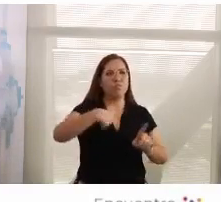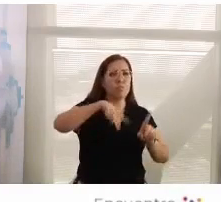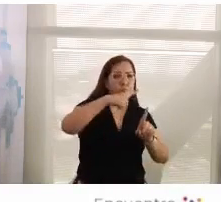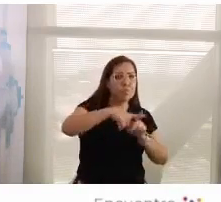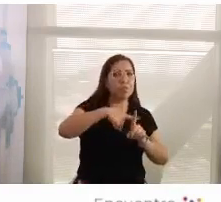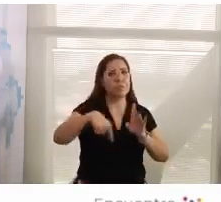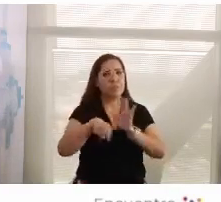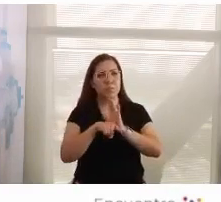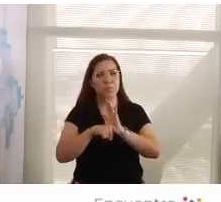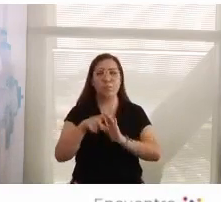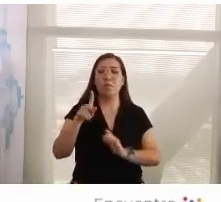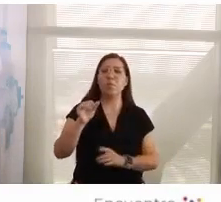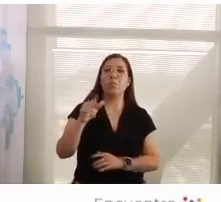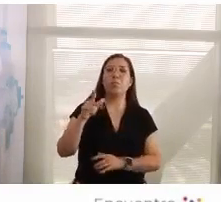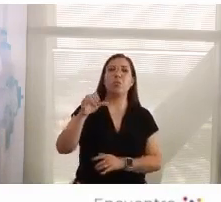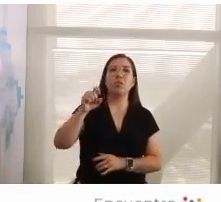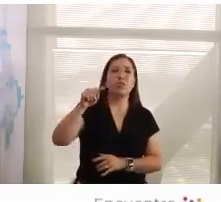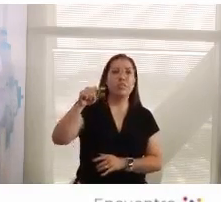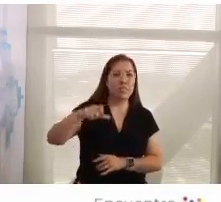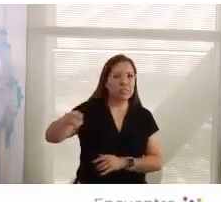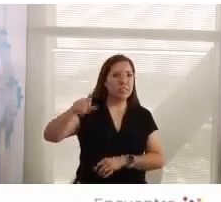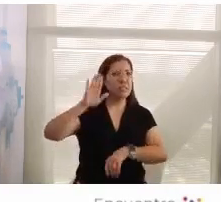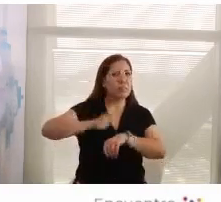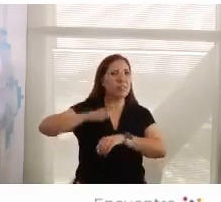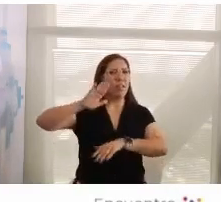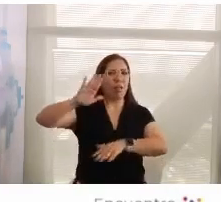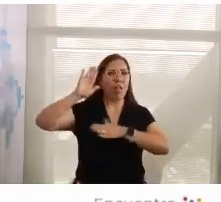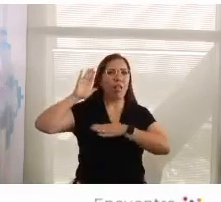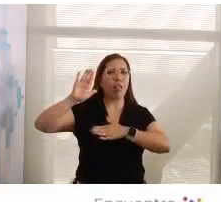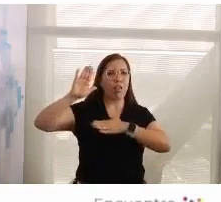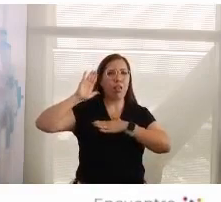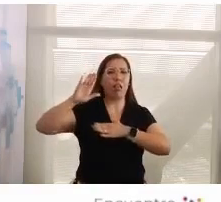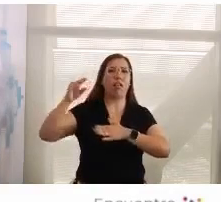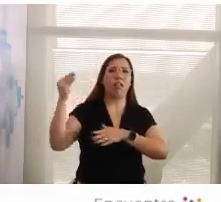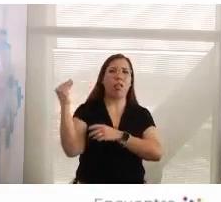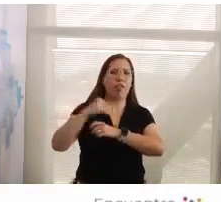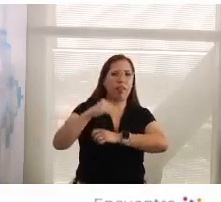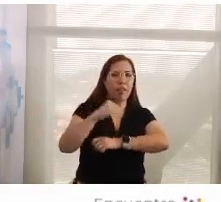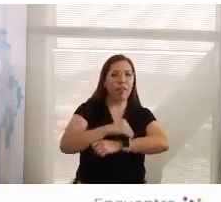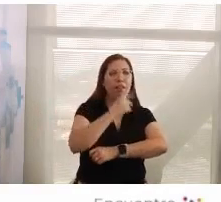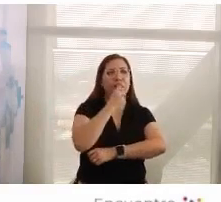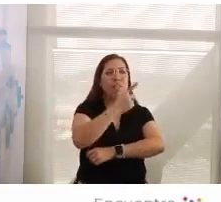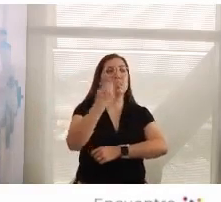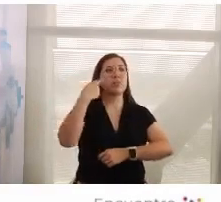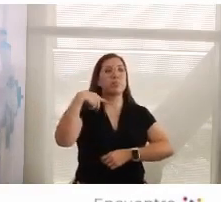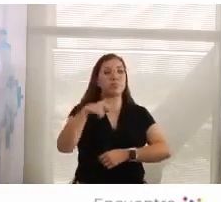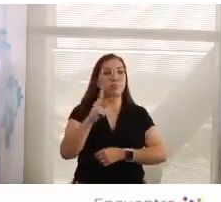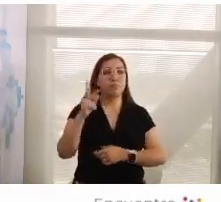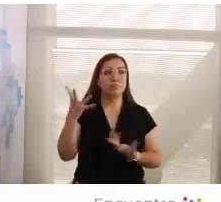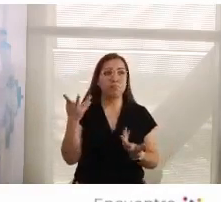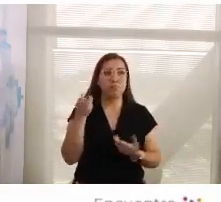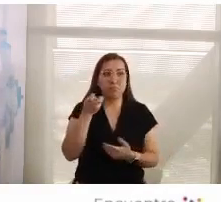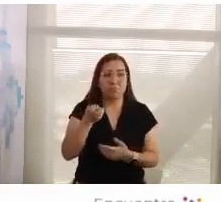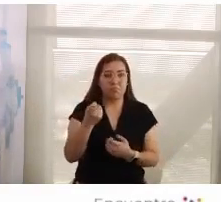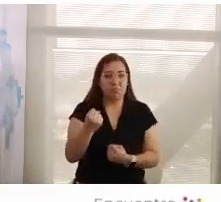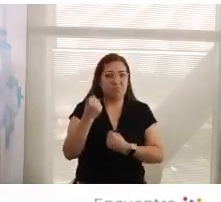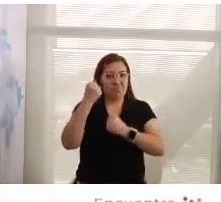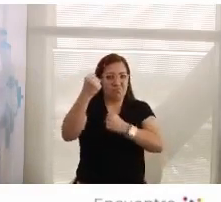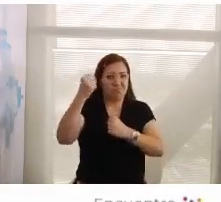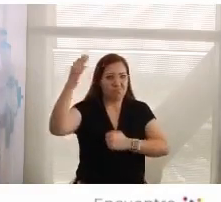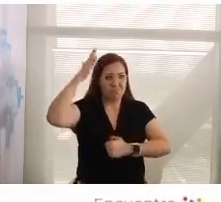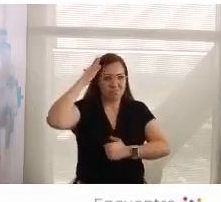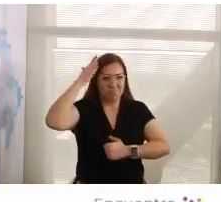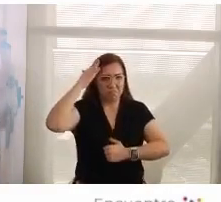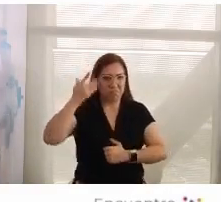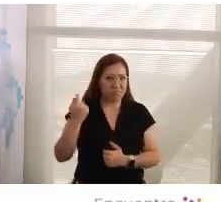más promesas más decanto ofertas a partir del lugar del poder para ofertar